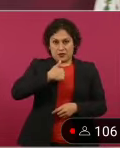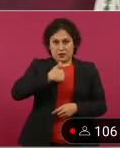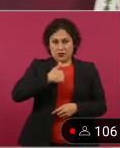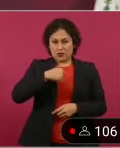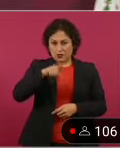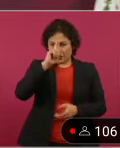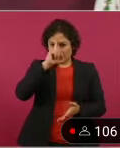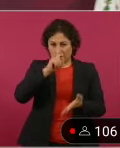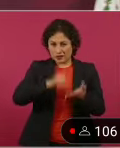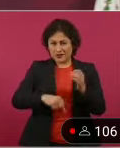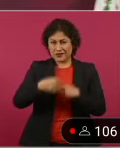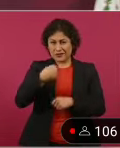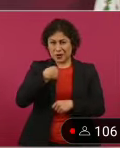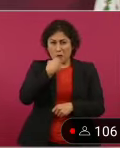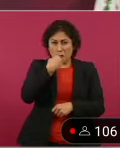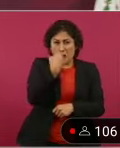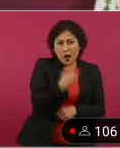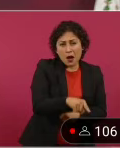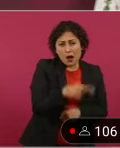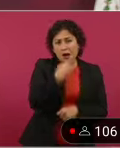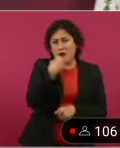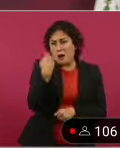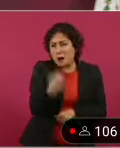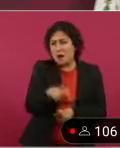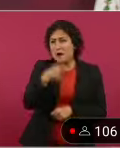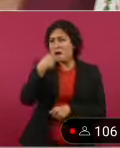denuncia, no terminaría.